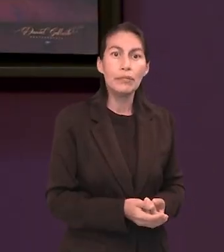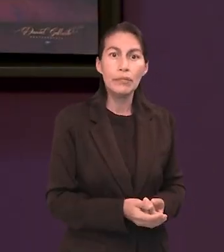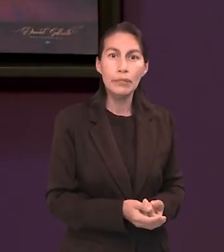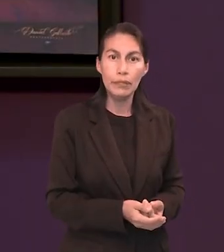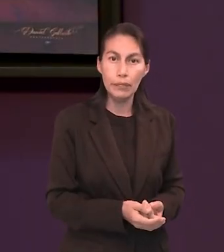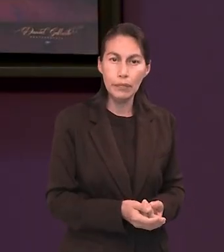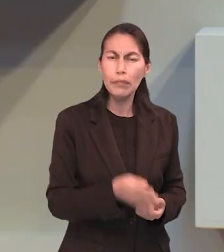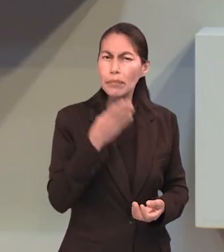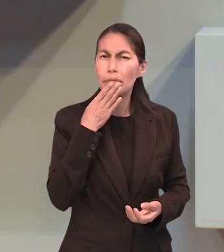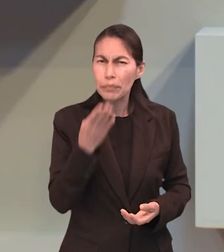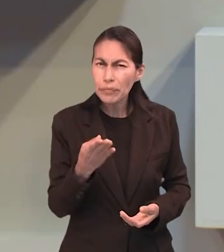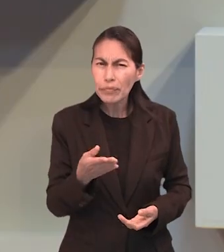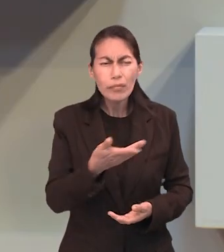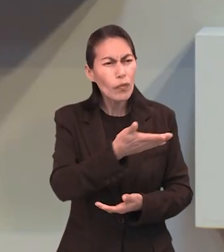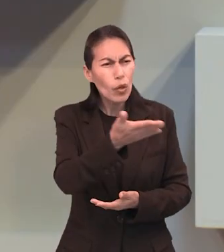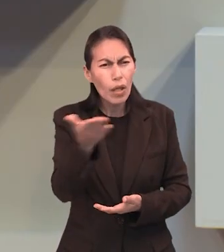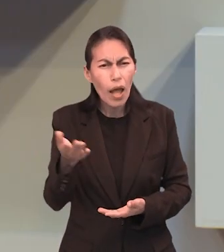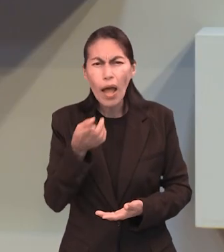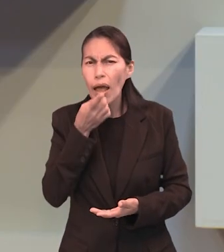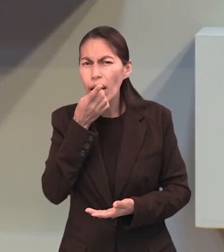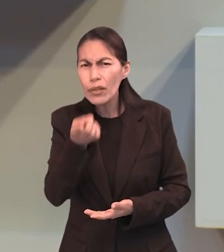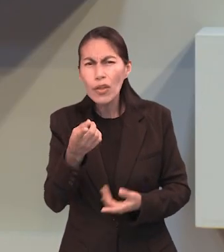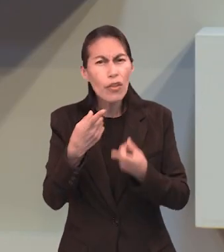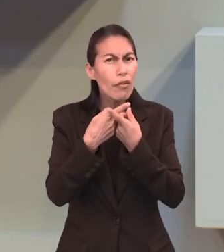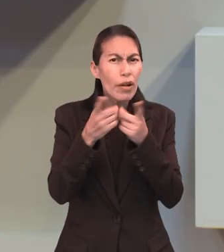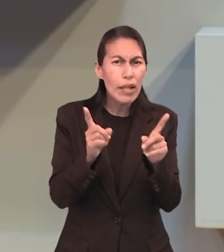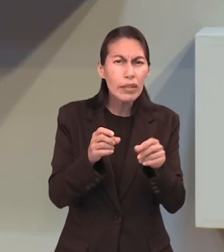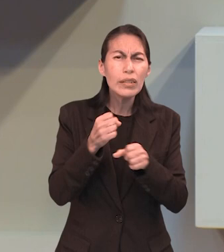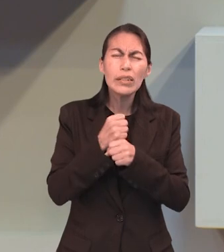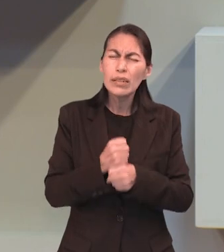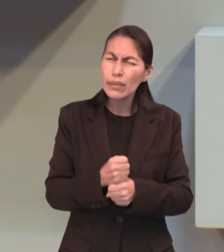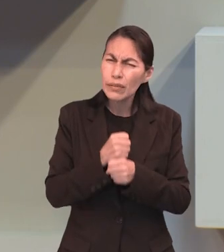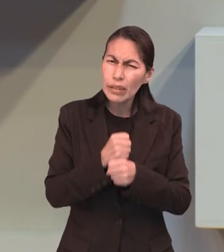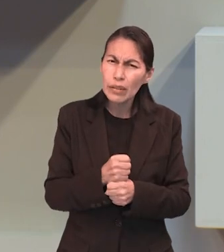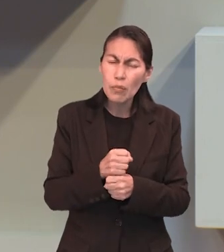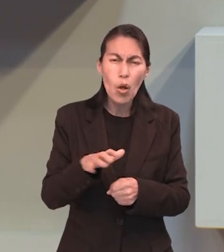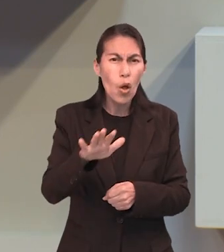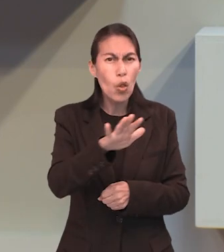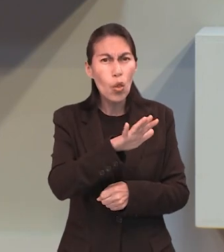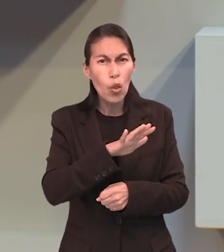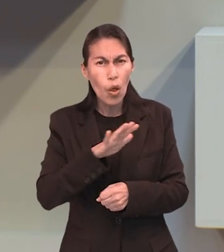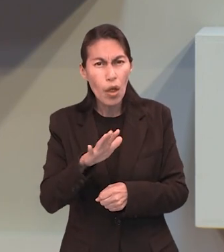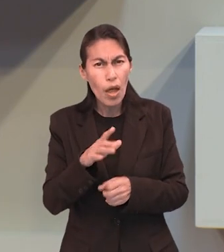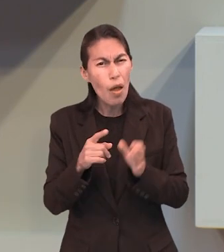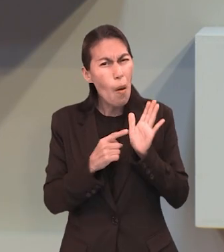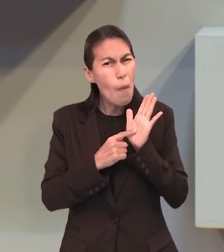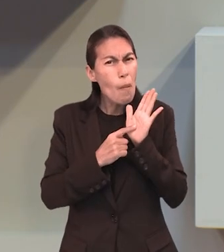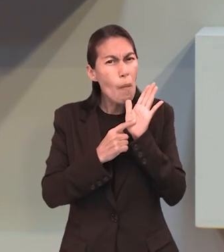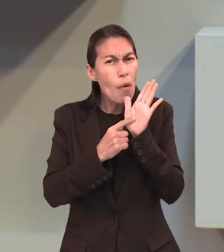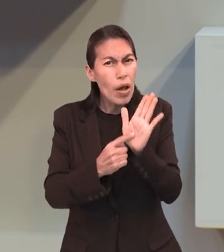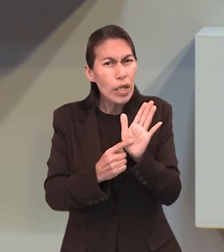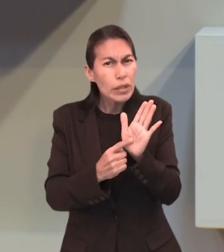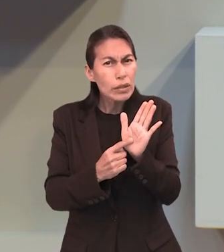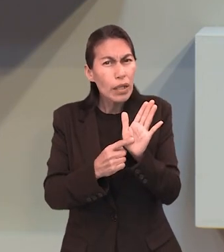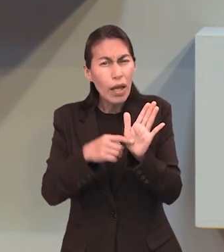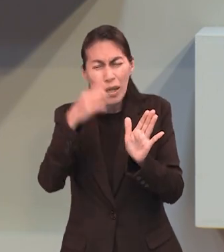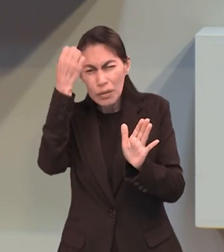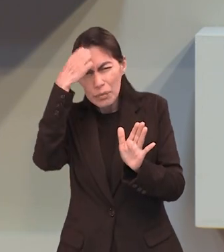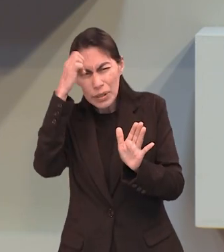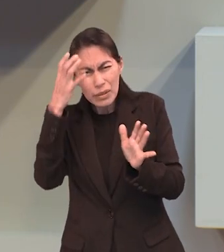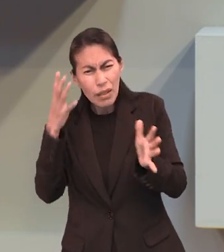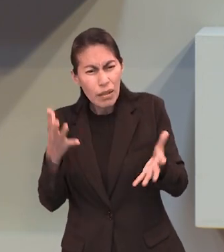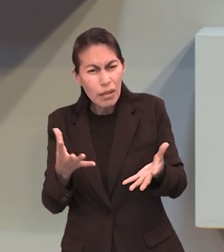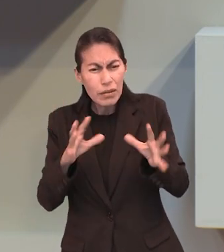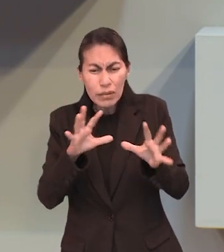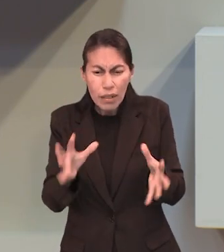Muy bien. Ustedes han mencionado diferentes tipos de sacrificios, pero en todas ellas se muestra una